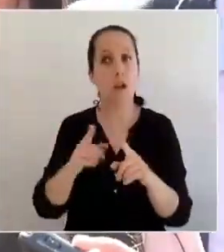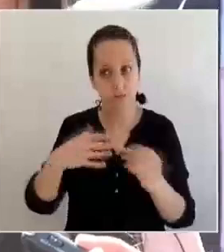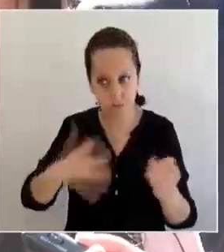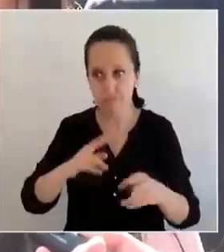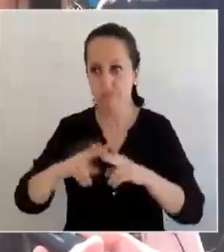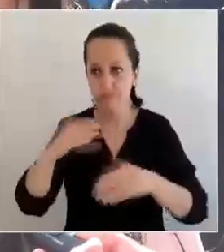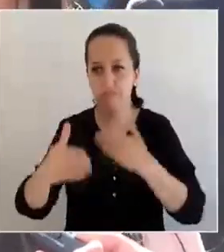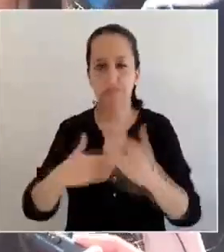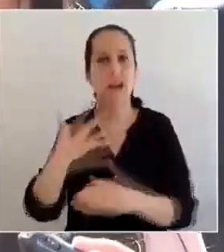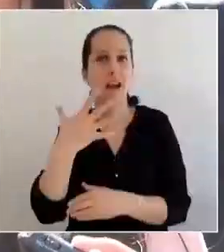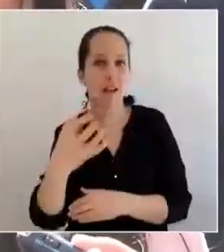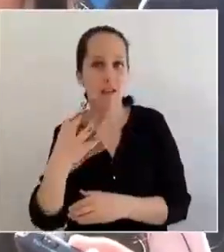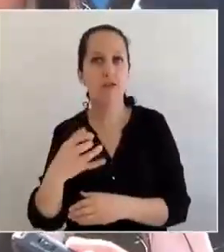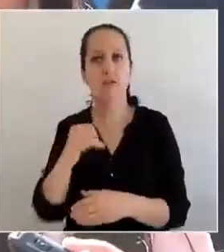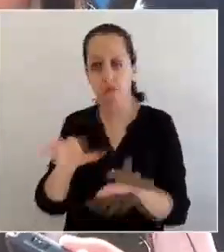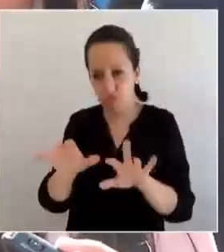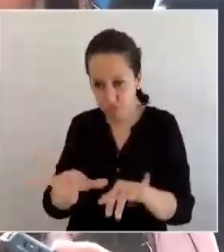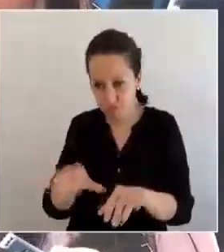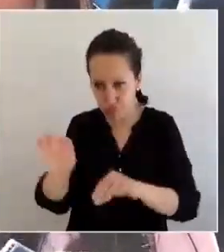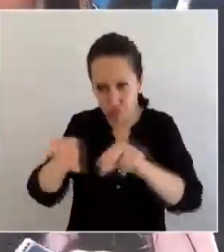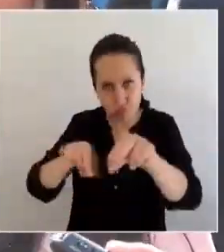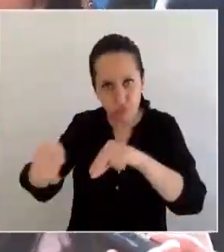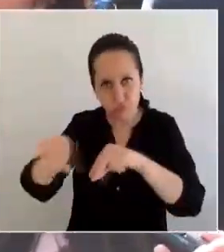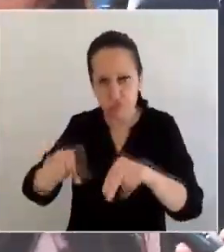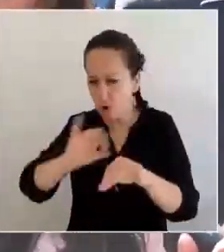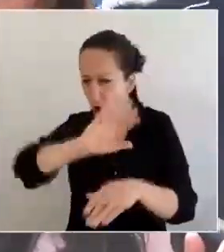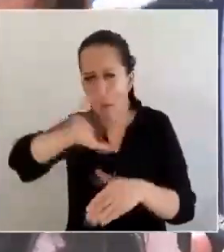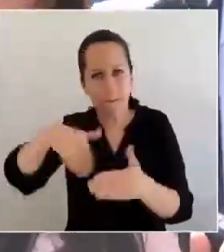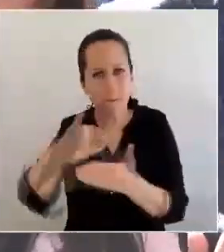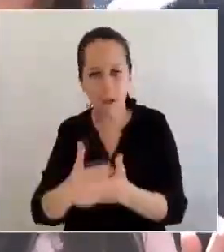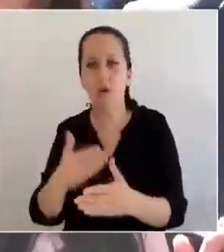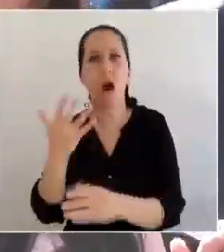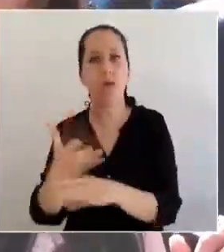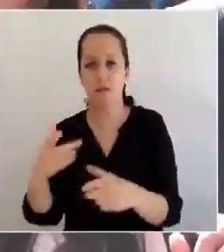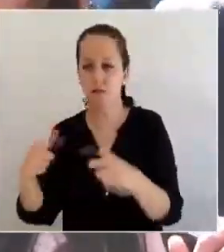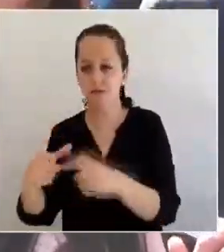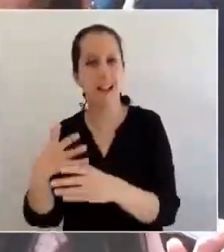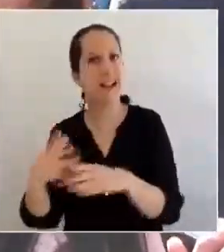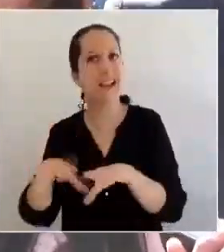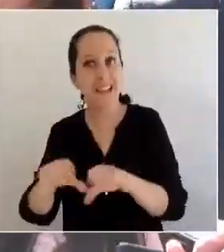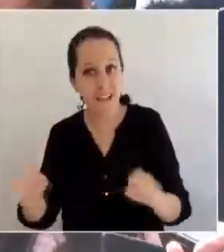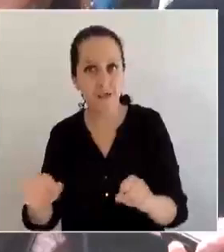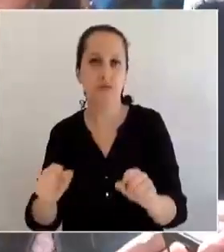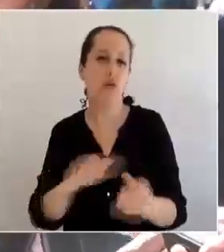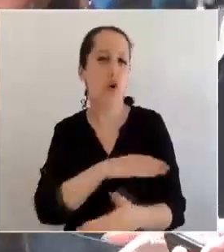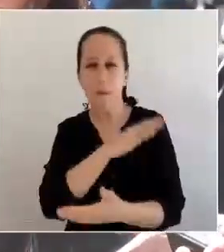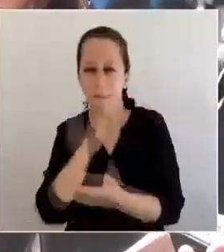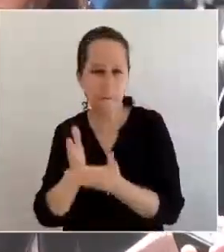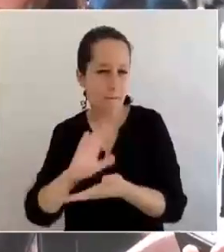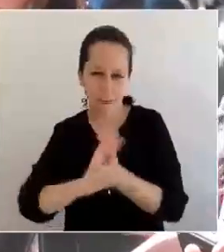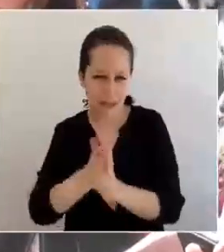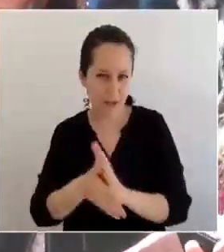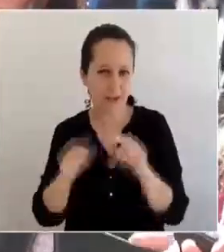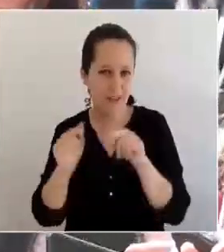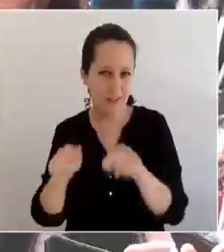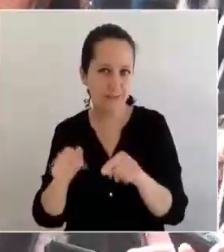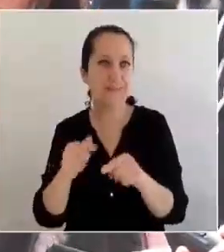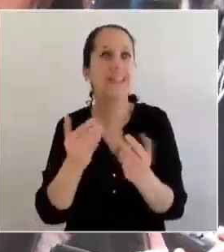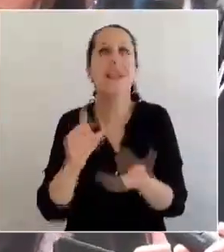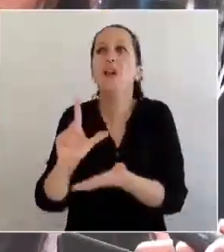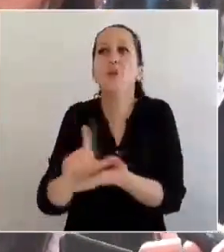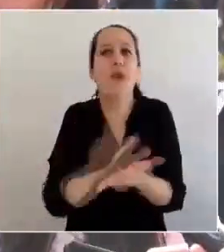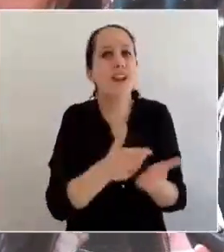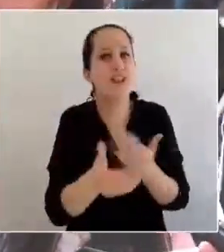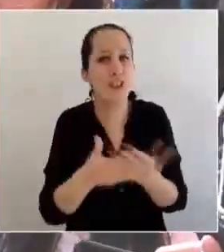desde la masterización hasta todo el proceso. Creo que es súper importante tener un ecosistema, un ambiente que te permita